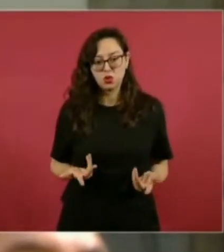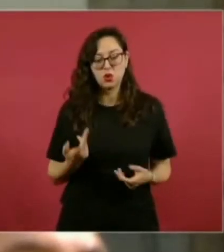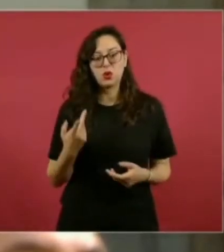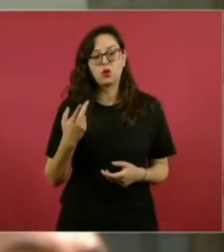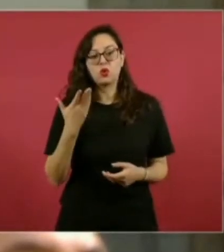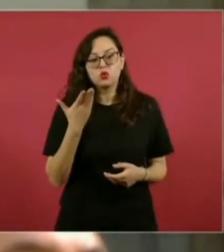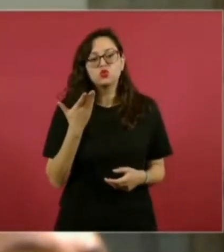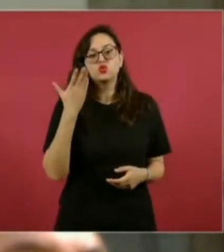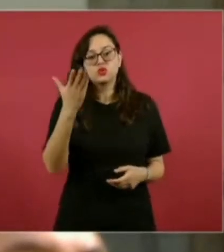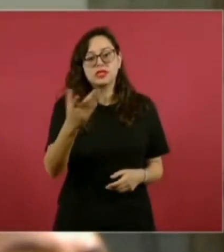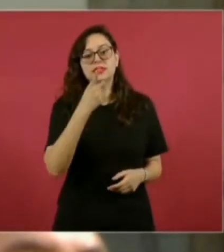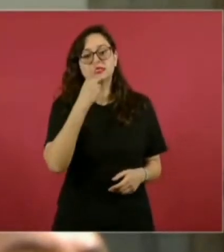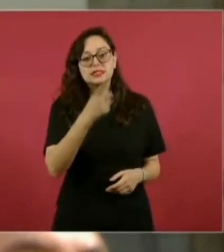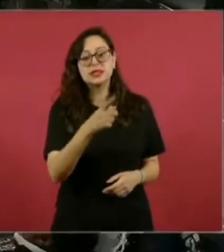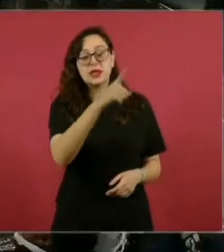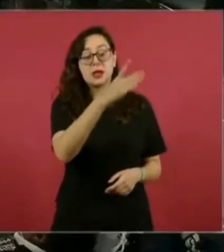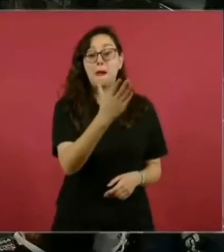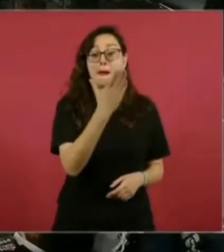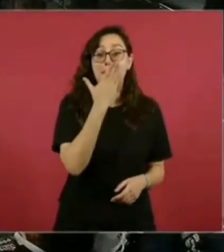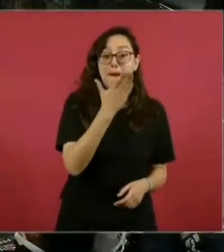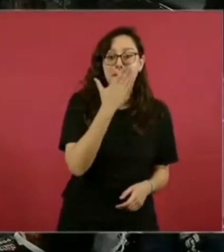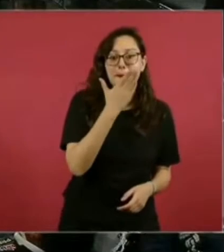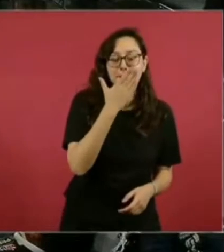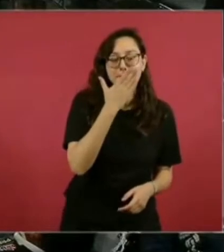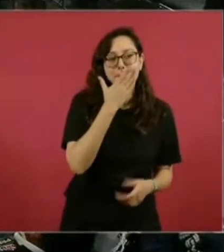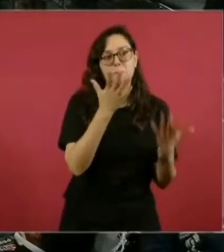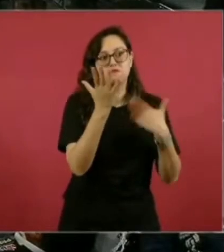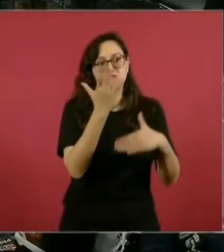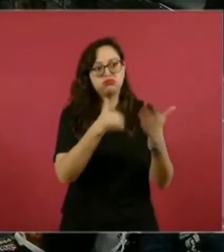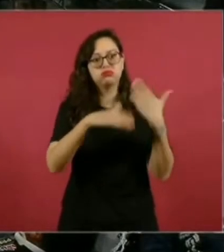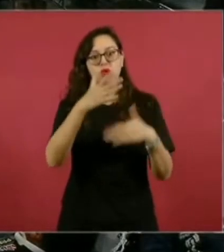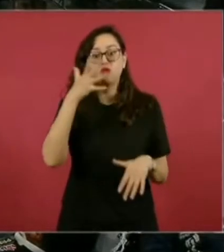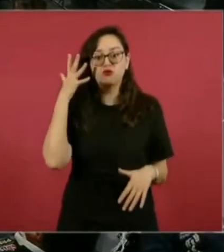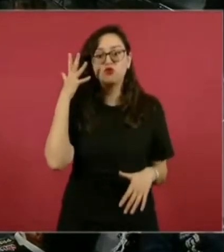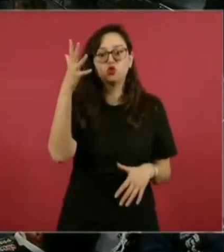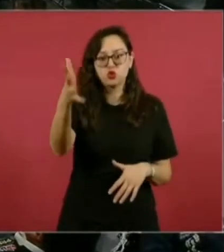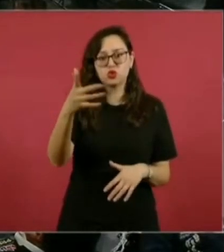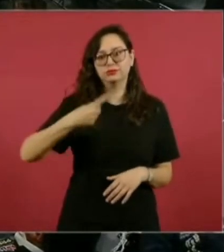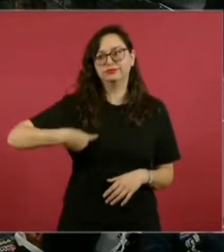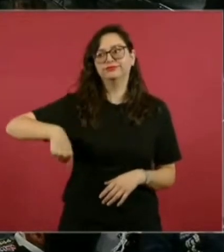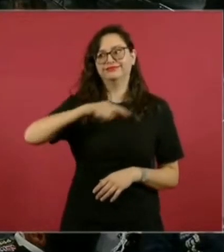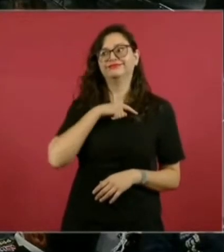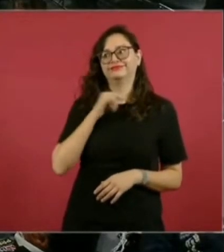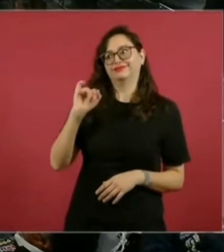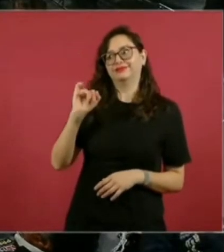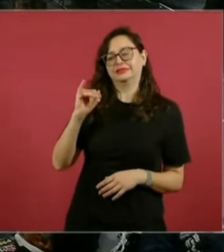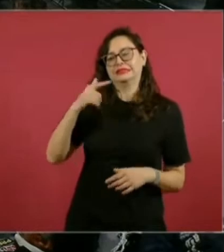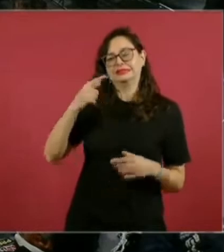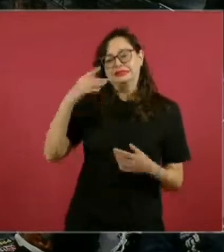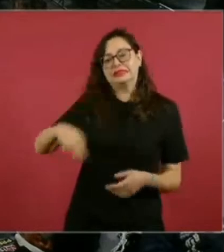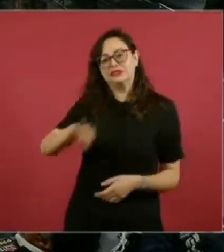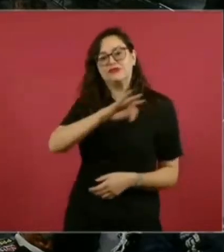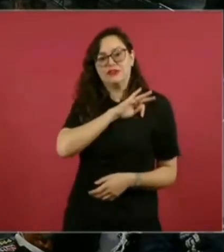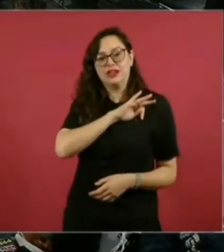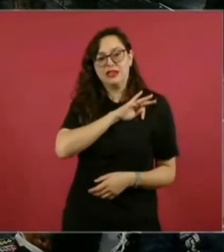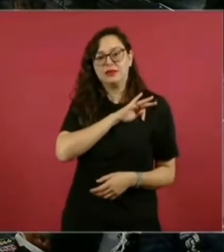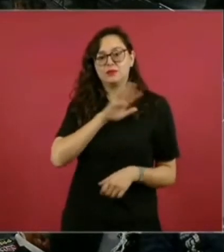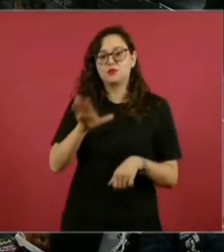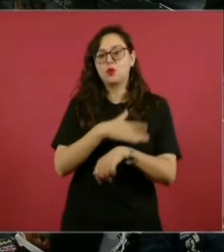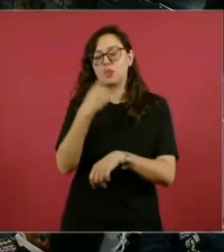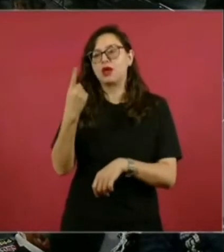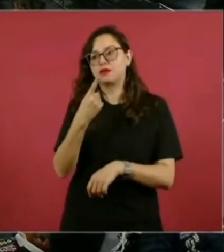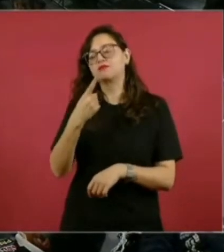Sonora es la tierra del futuro. Nosotros creemos en esa idea. Y hoy Sonora es un estado que está de pie.